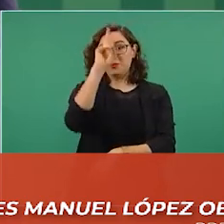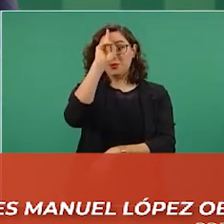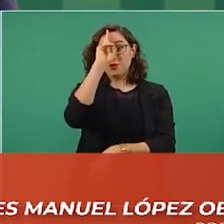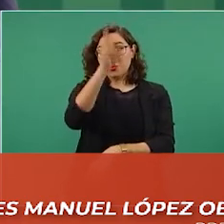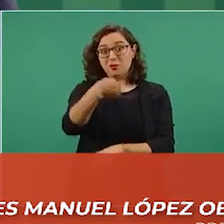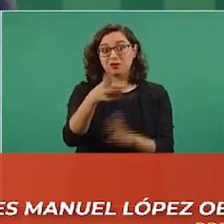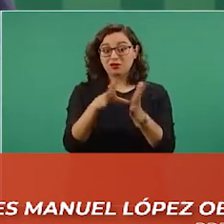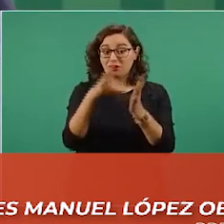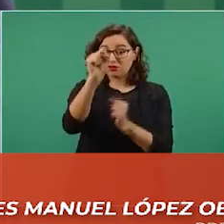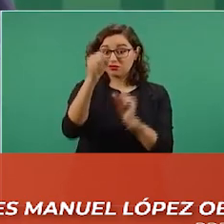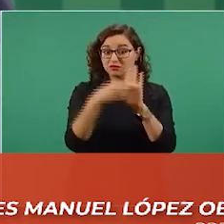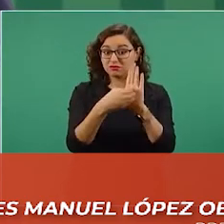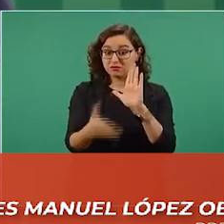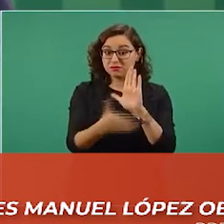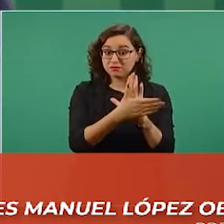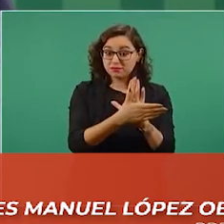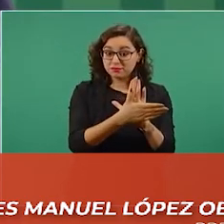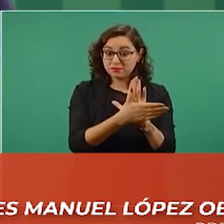en México.